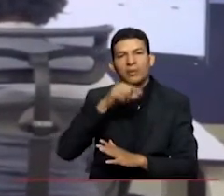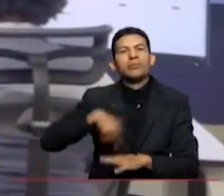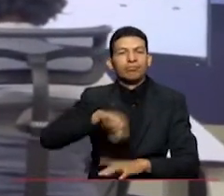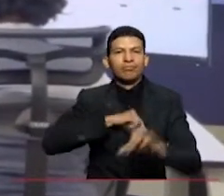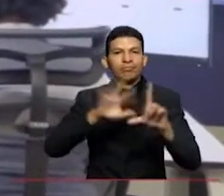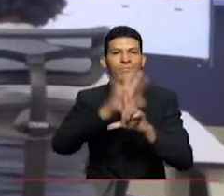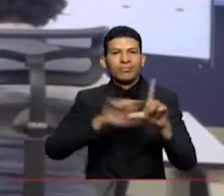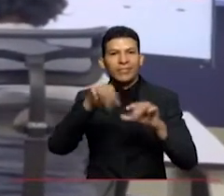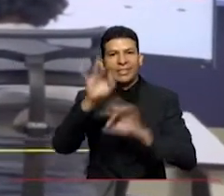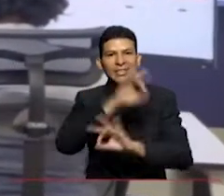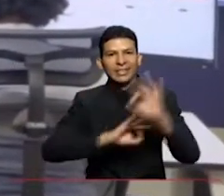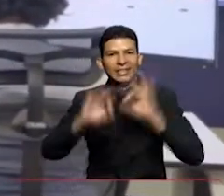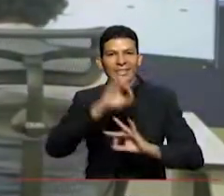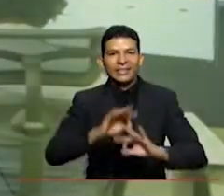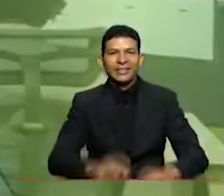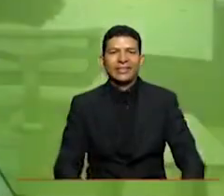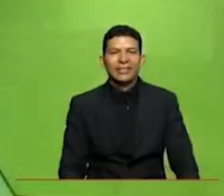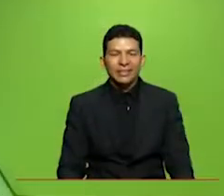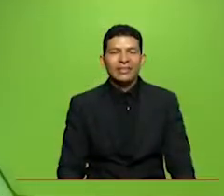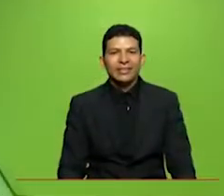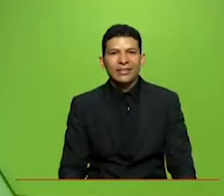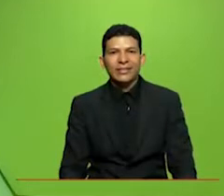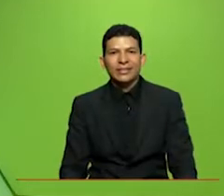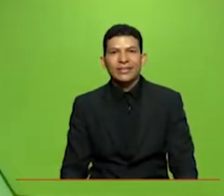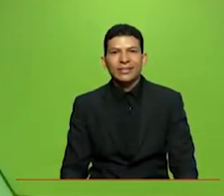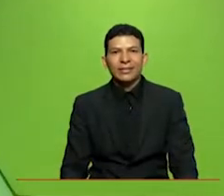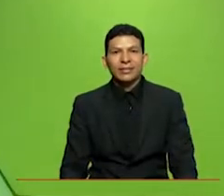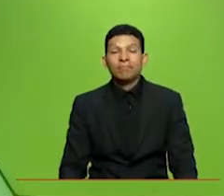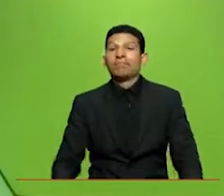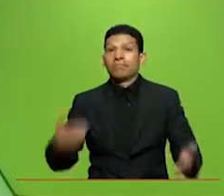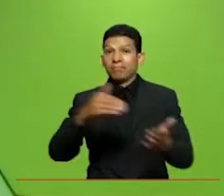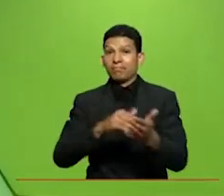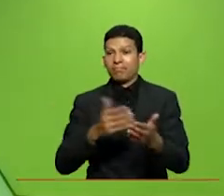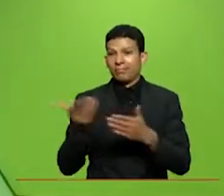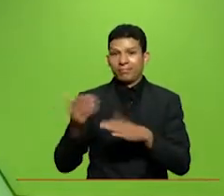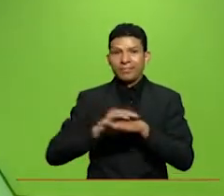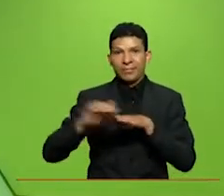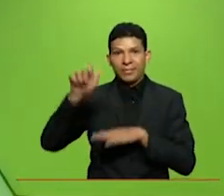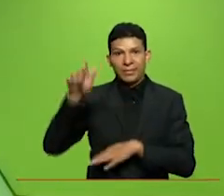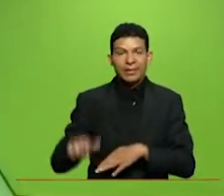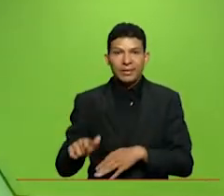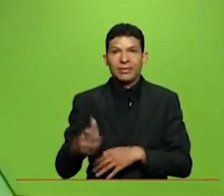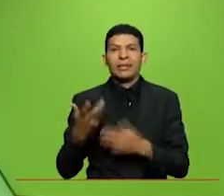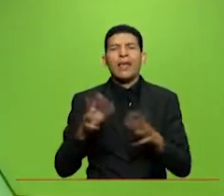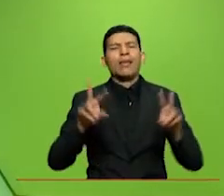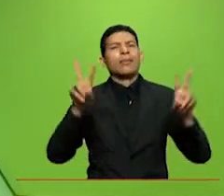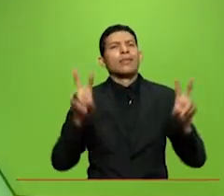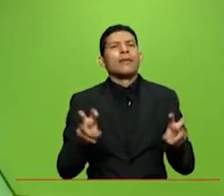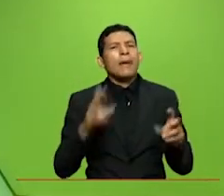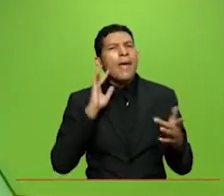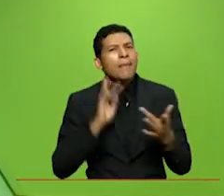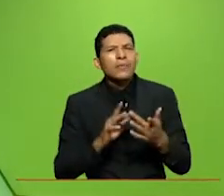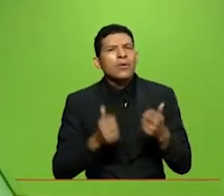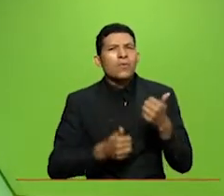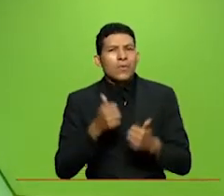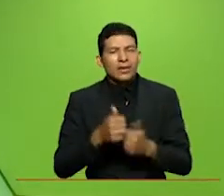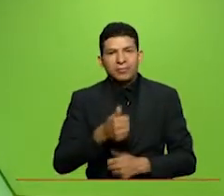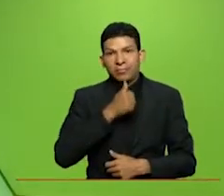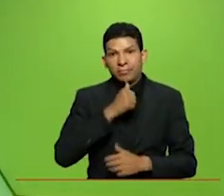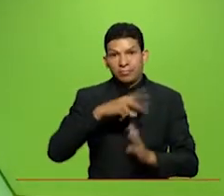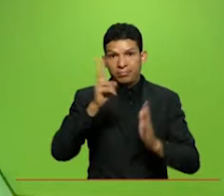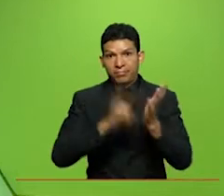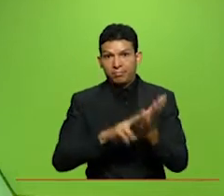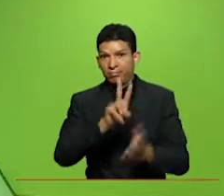emitidos por tele pacífico regresamos con nuestro invitado y con el tema relacionado con agua